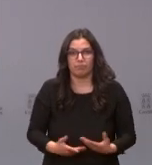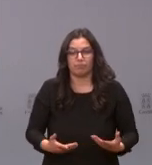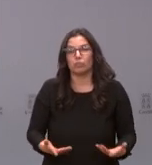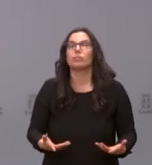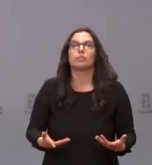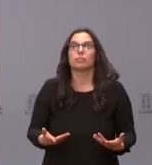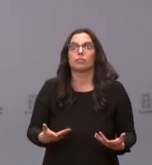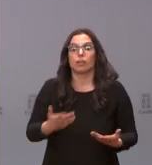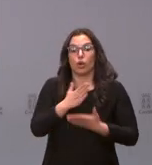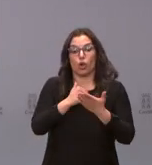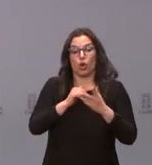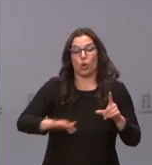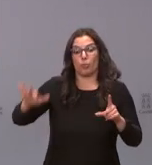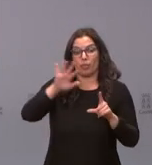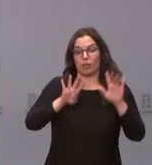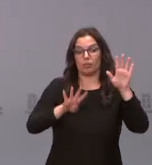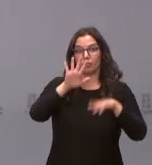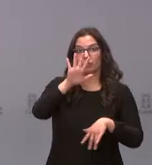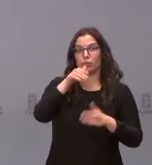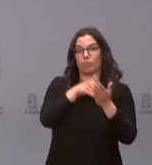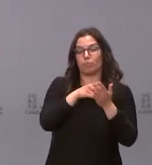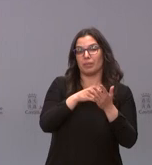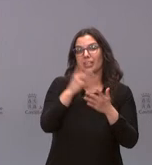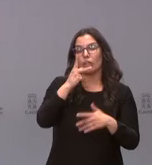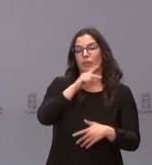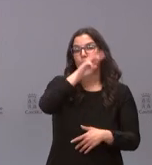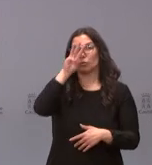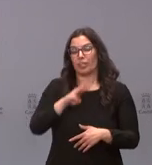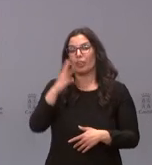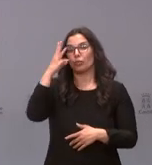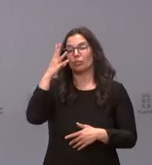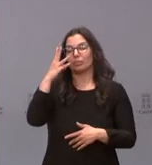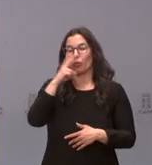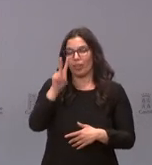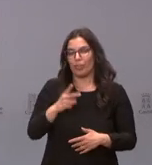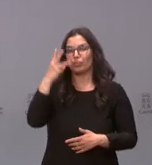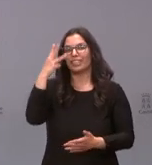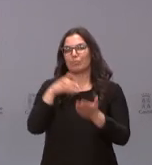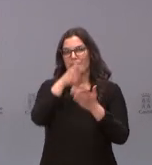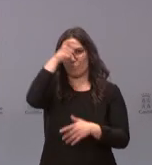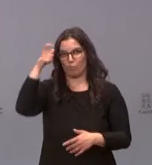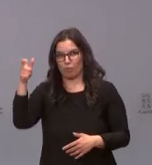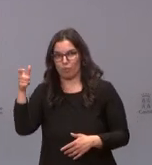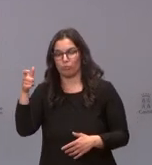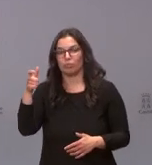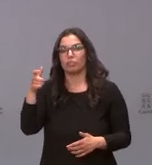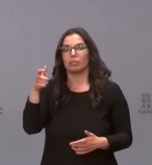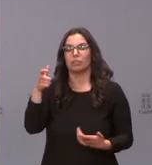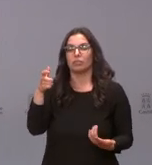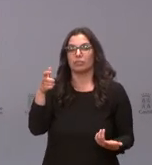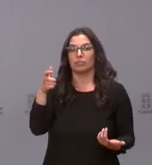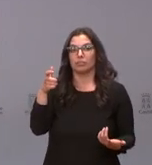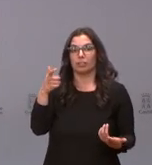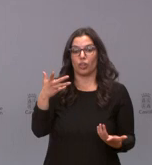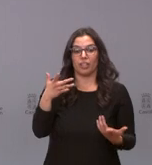tenemos una comunidad que tiene 94.000 kilómetros cuadrados y 3.000 municipios. Esta comunidad ni tiene la